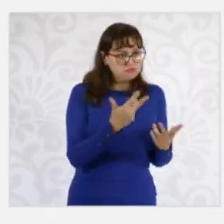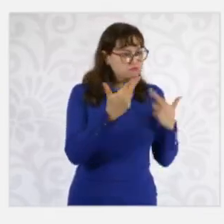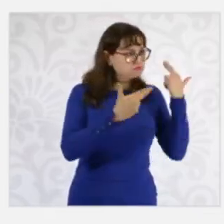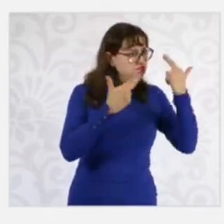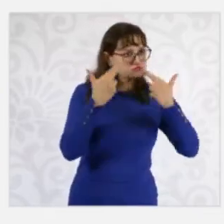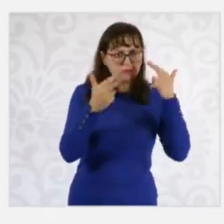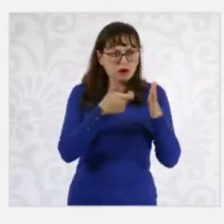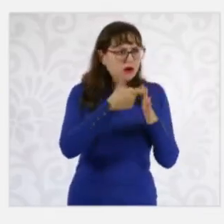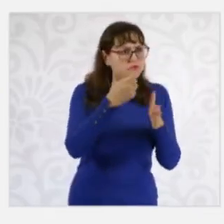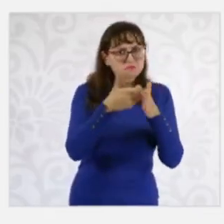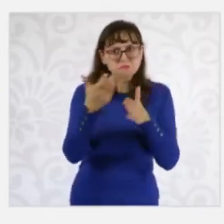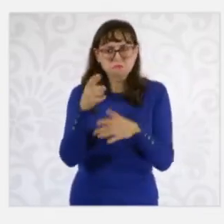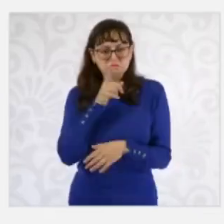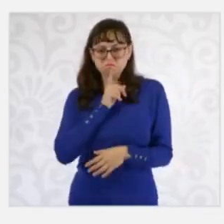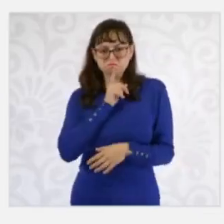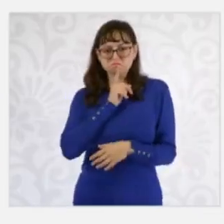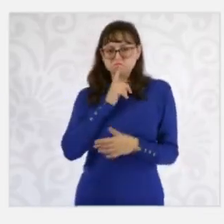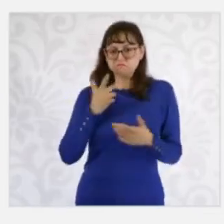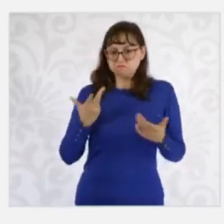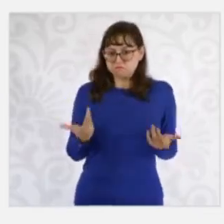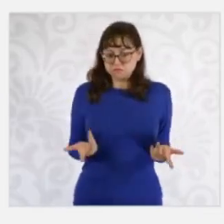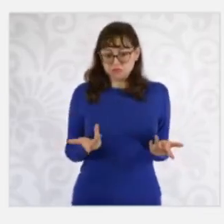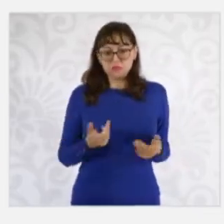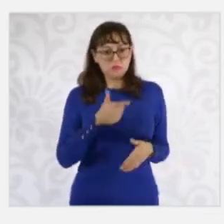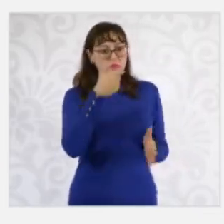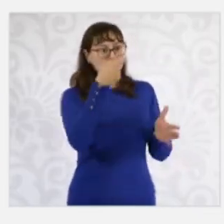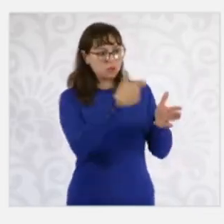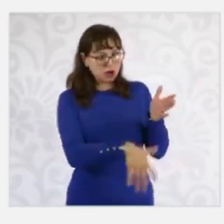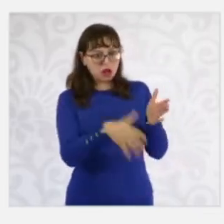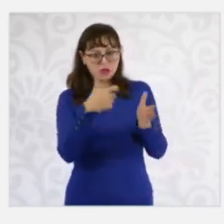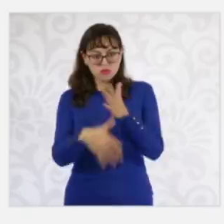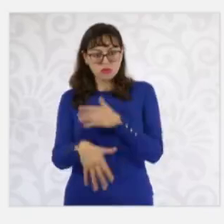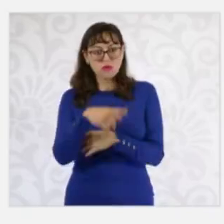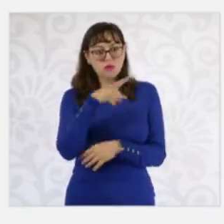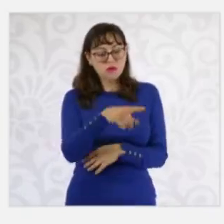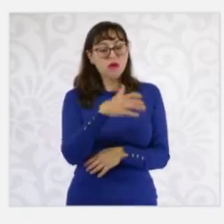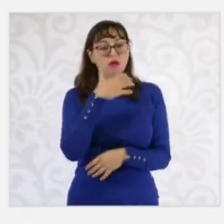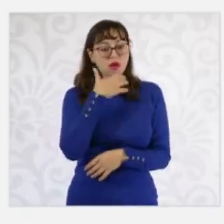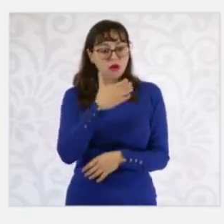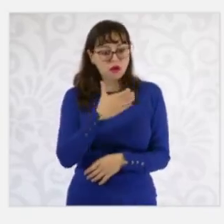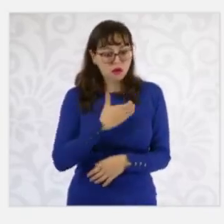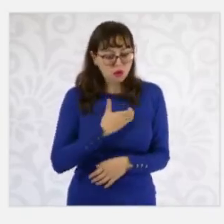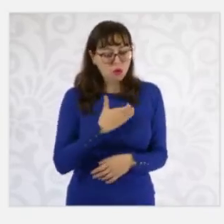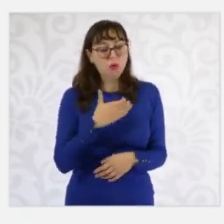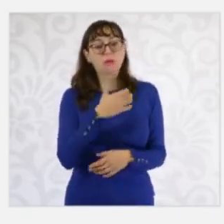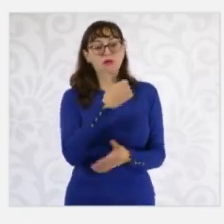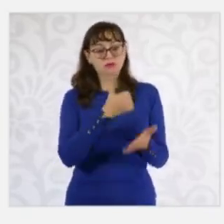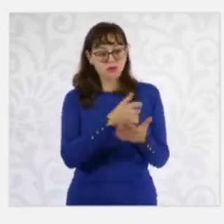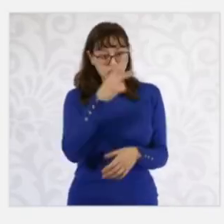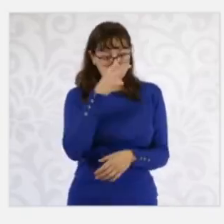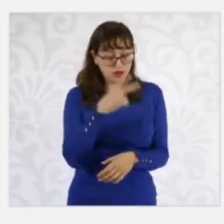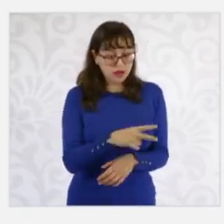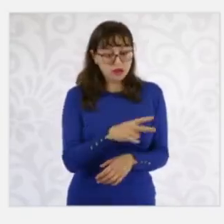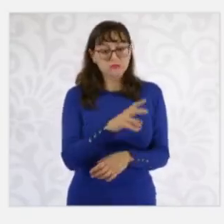establecimientos con precios bajos identificamos la Comer Sucursales El Dorado e Insurgentes en la Ciudad de México